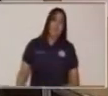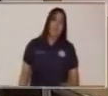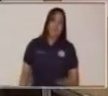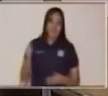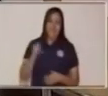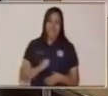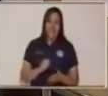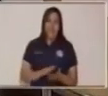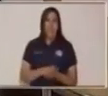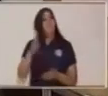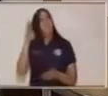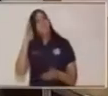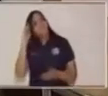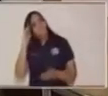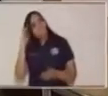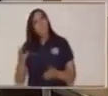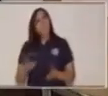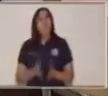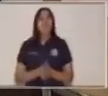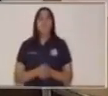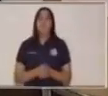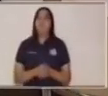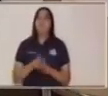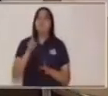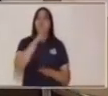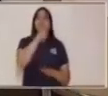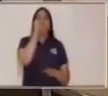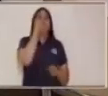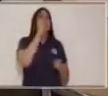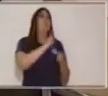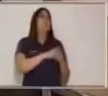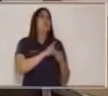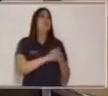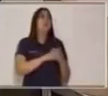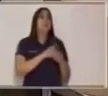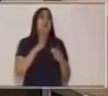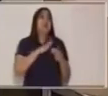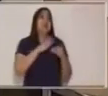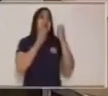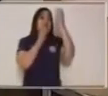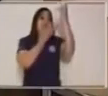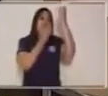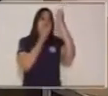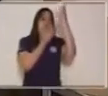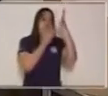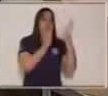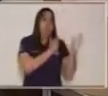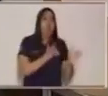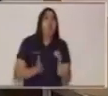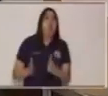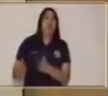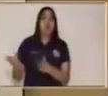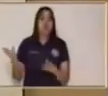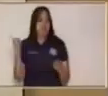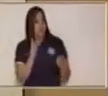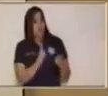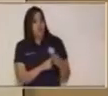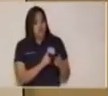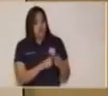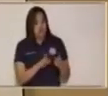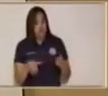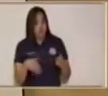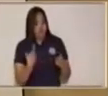Ojo, repasemos. Primer paso, tener toda la información en orden. Segundo paso,